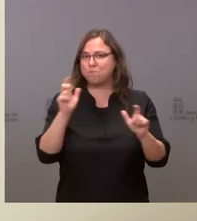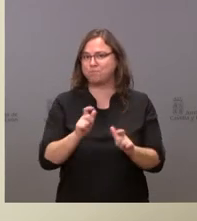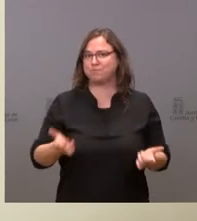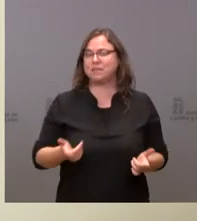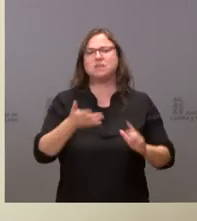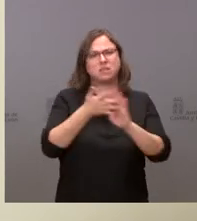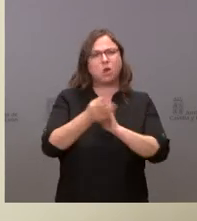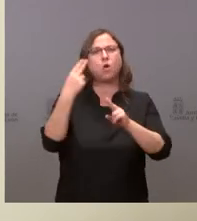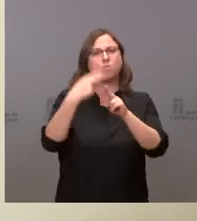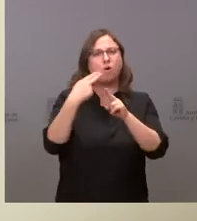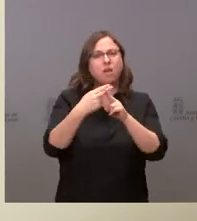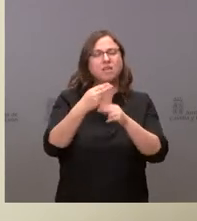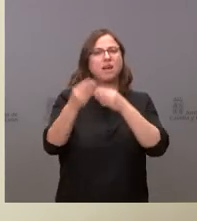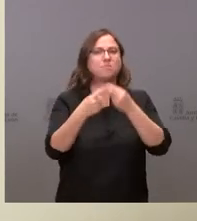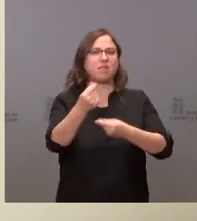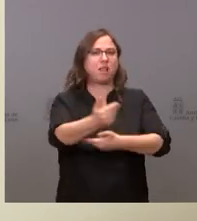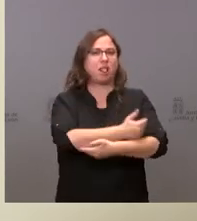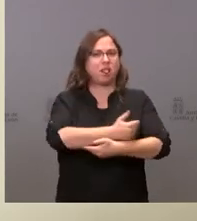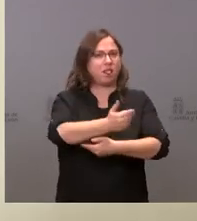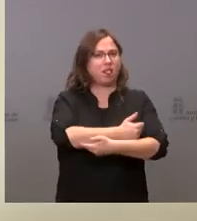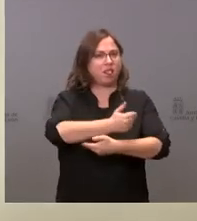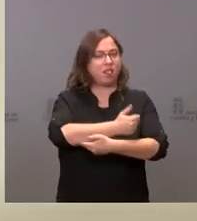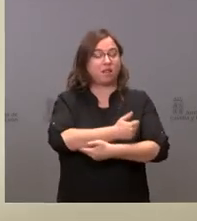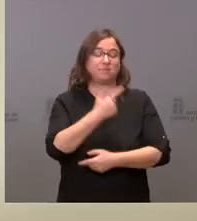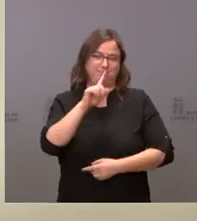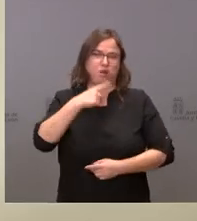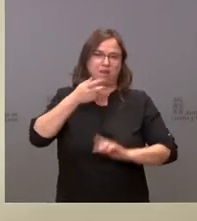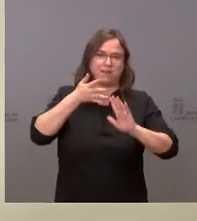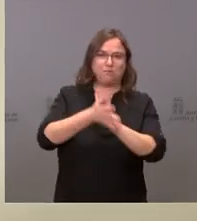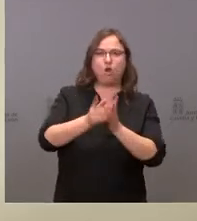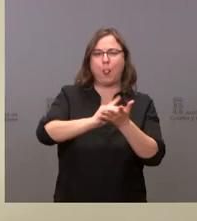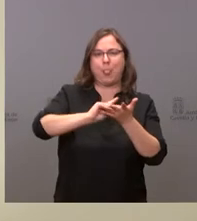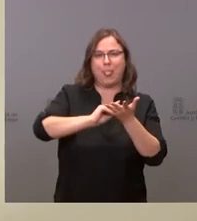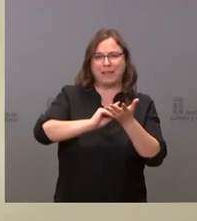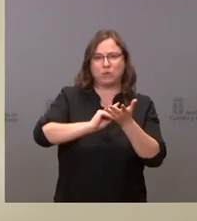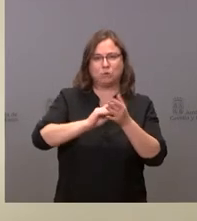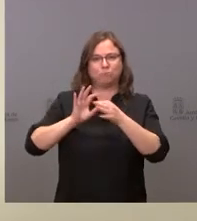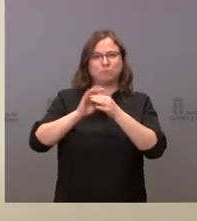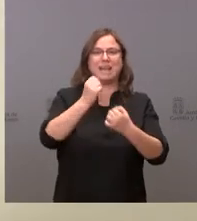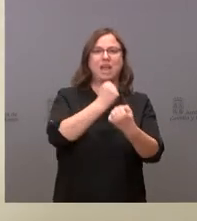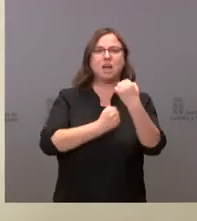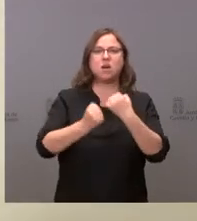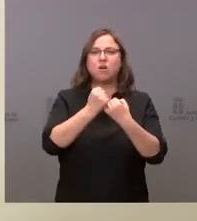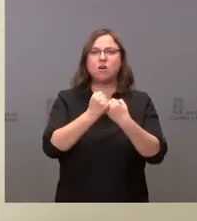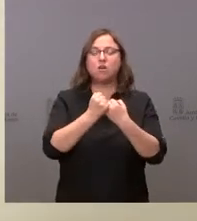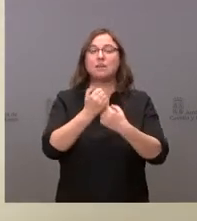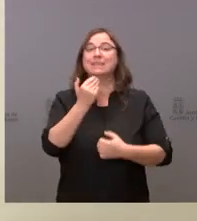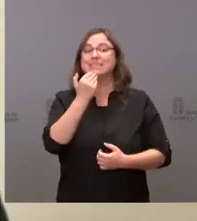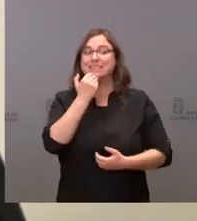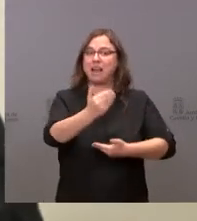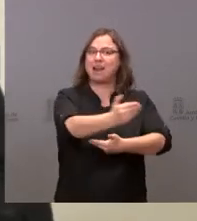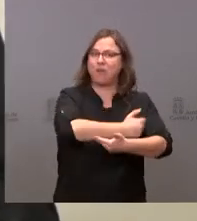recaudar, como vamos a ver ahora con los datos macroeconómicos, recaudar más con una fiscalidad menor.